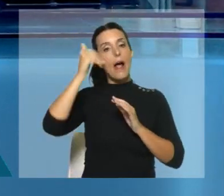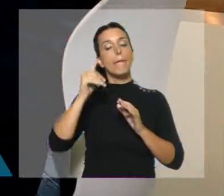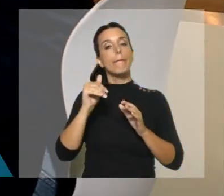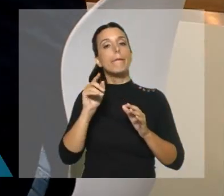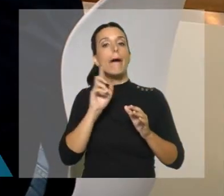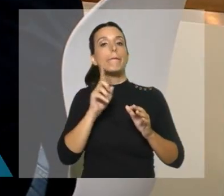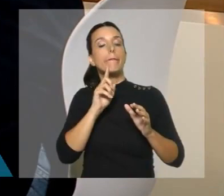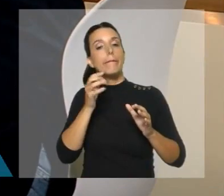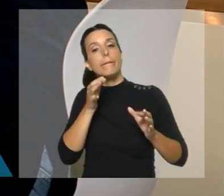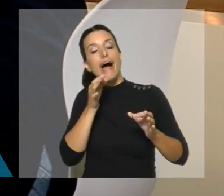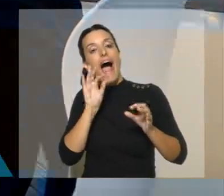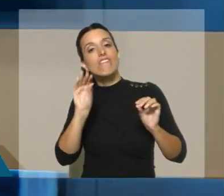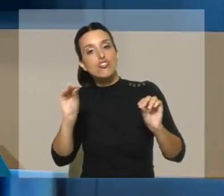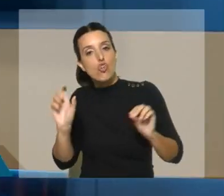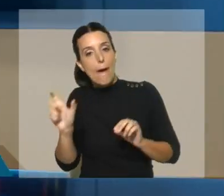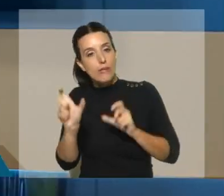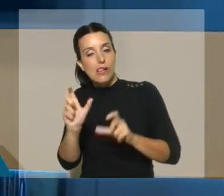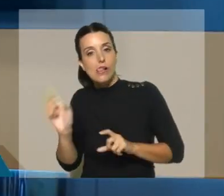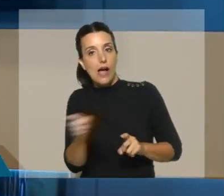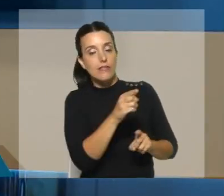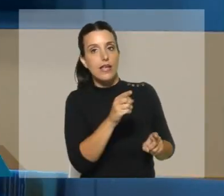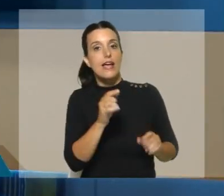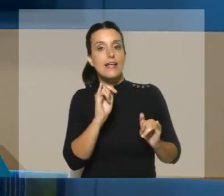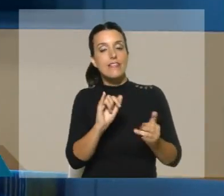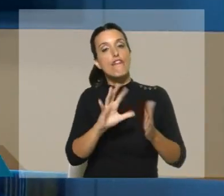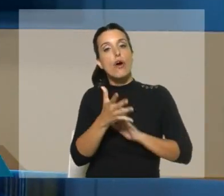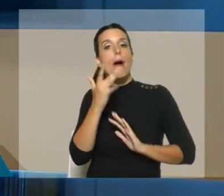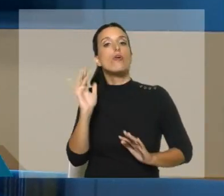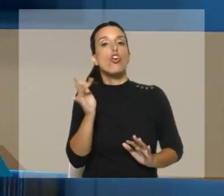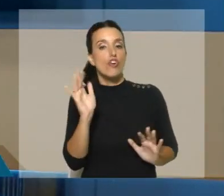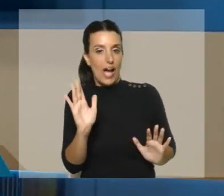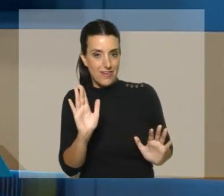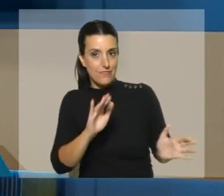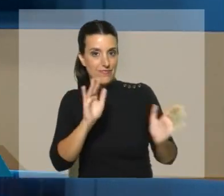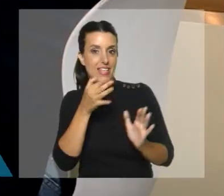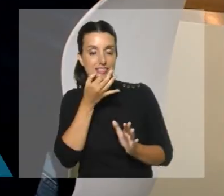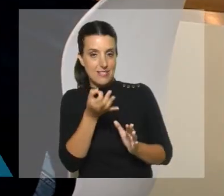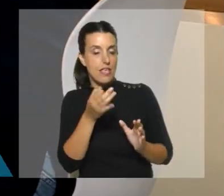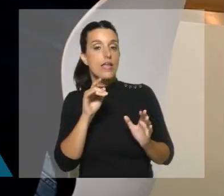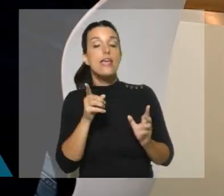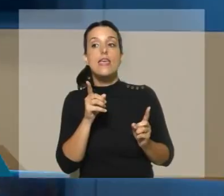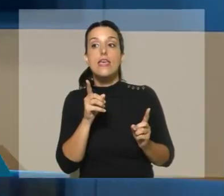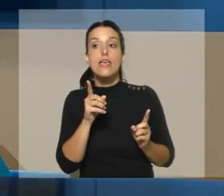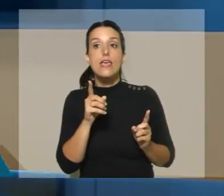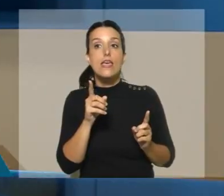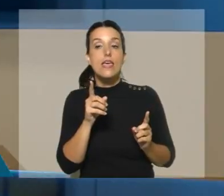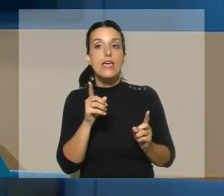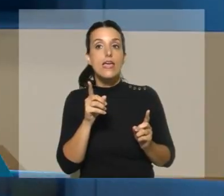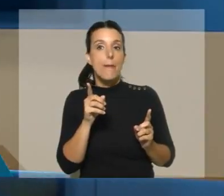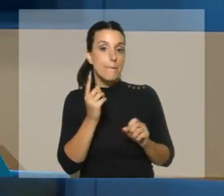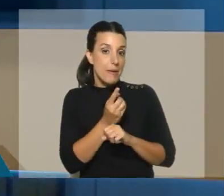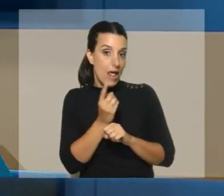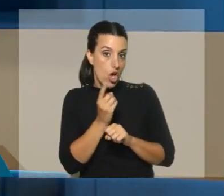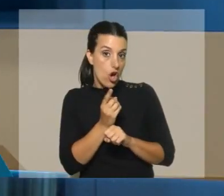Mauricio es así. ¿Cómo andan? Incitación a la insurrección, buenas noches. ¿Y ahora qué va a pasar? Bueno, primero que nada